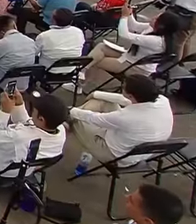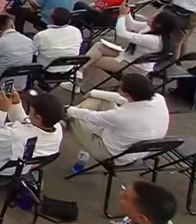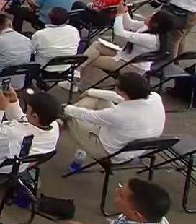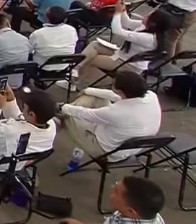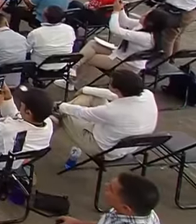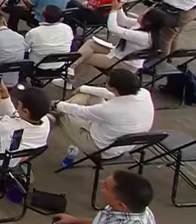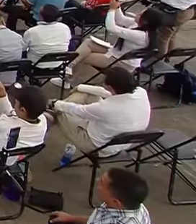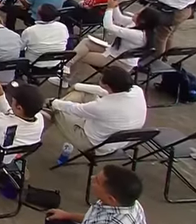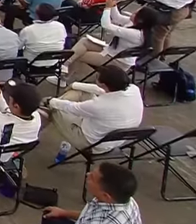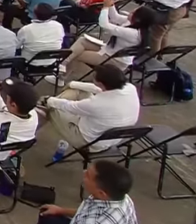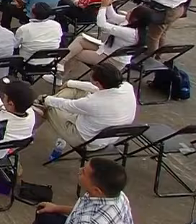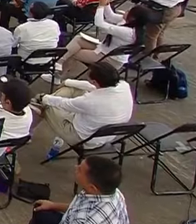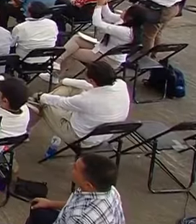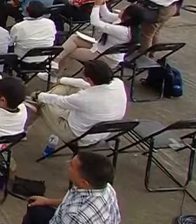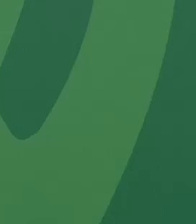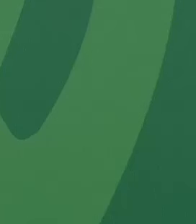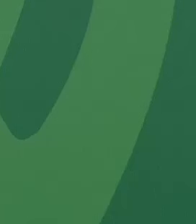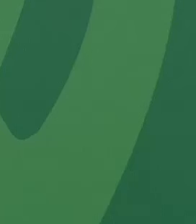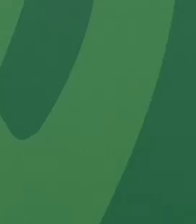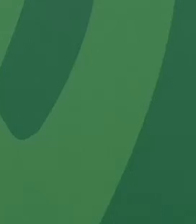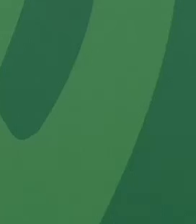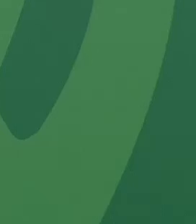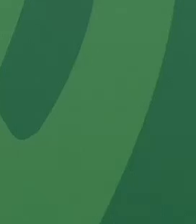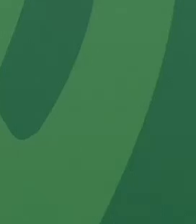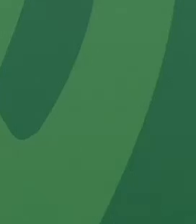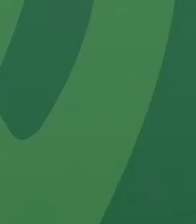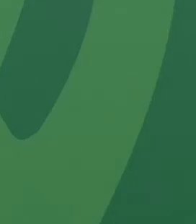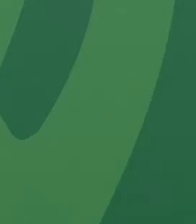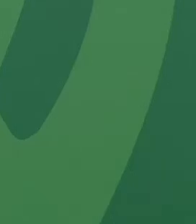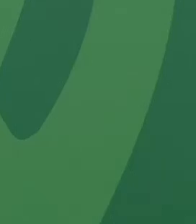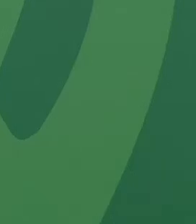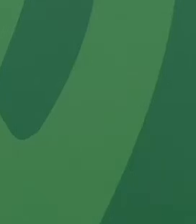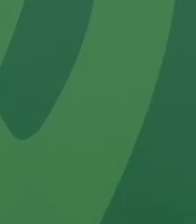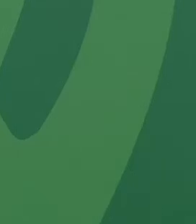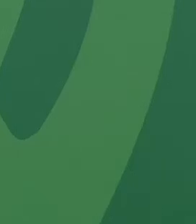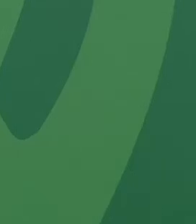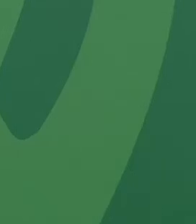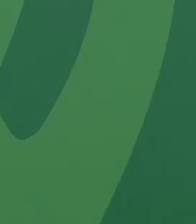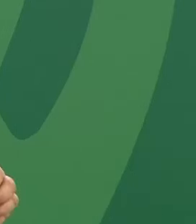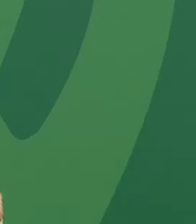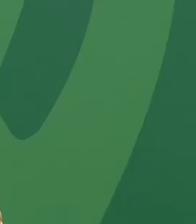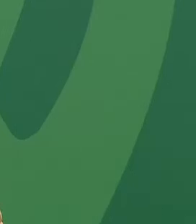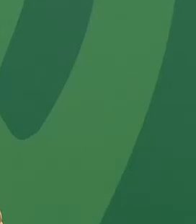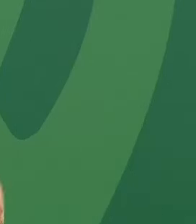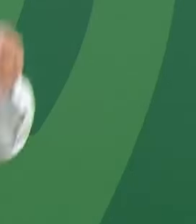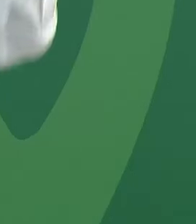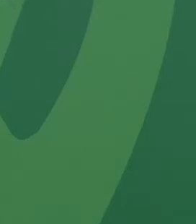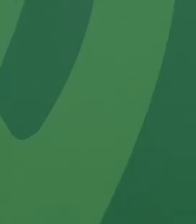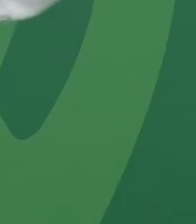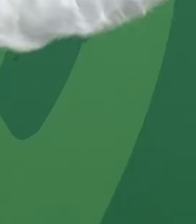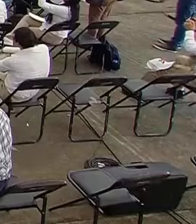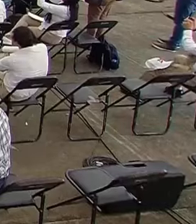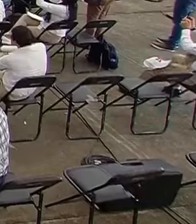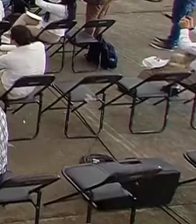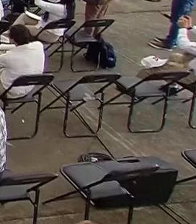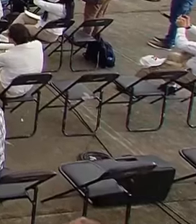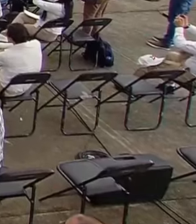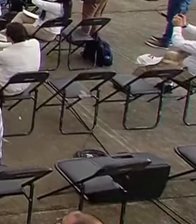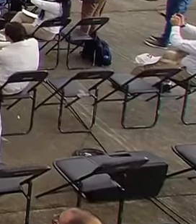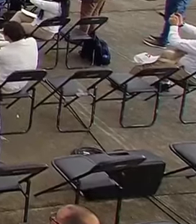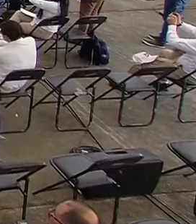las mismas costumbres, somos pueblos